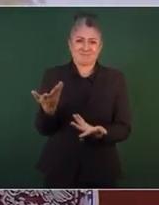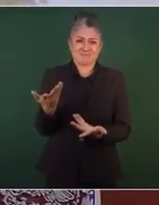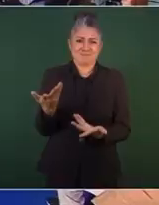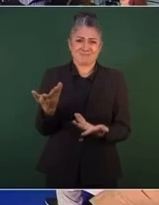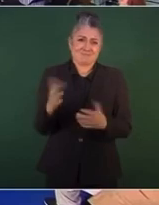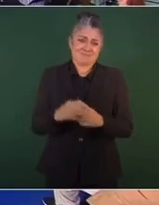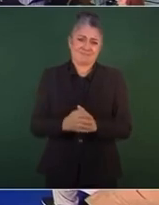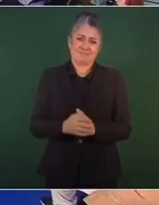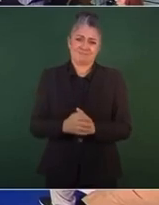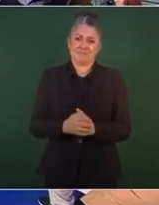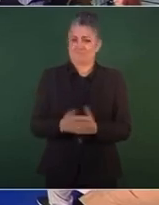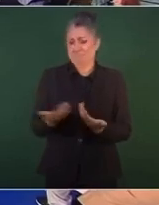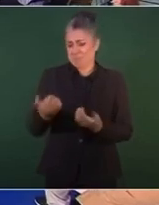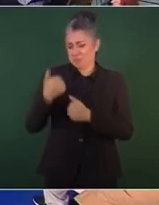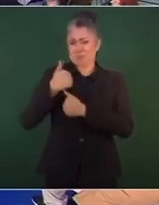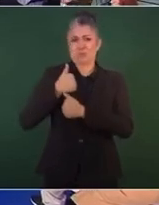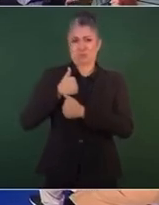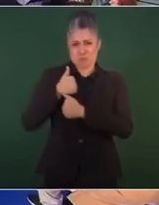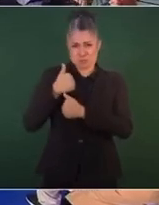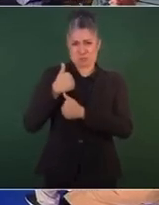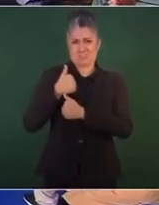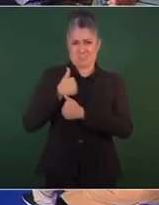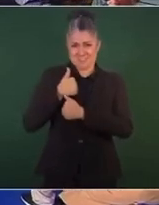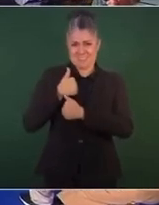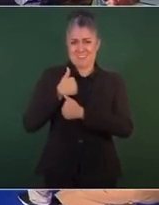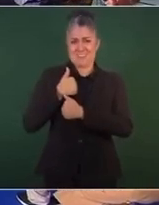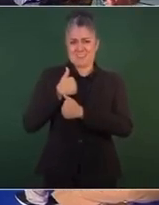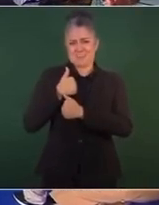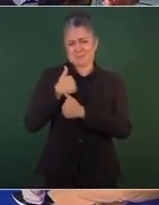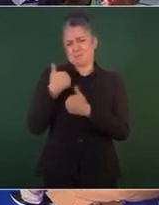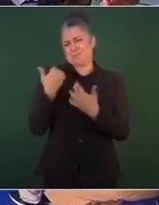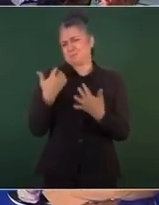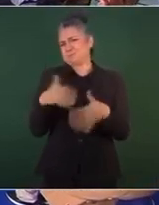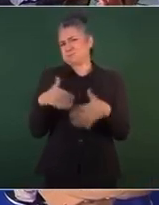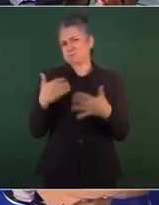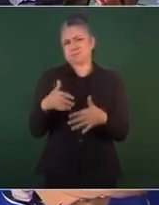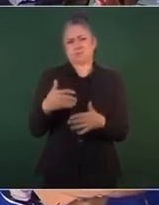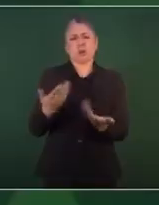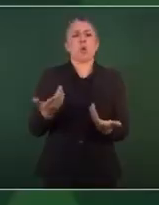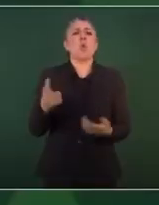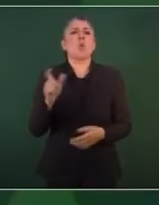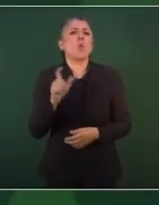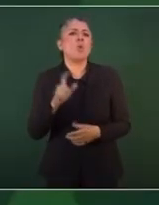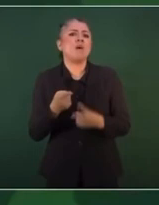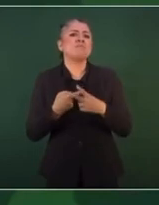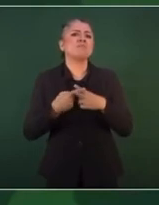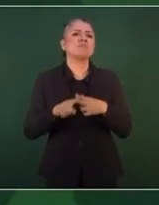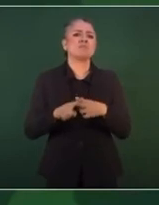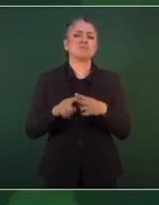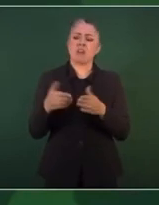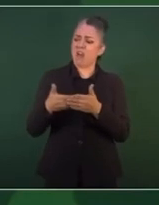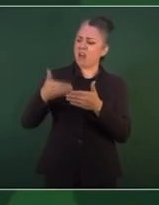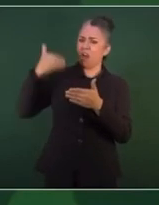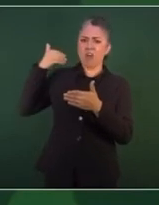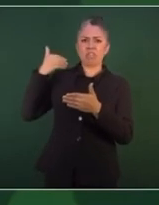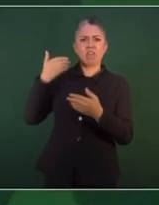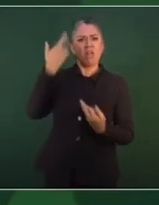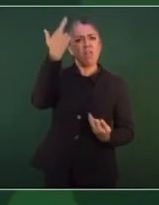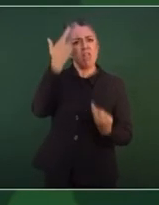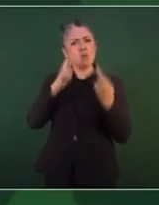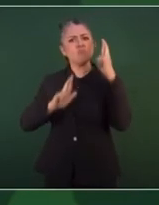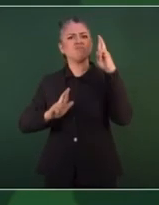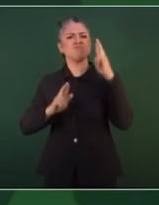el Ejército mexicano es un ejército surgido de un movimiento revolucionario